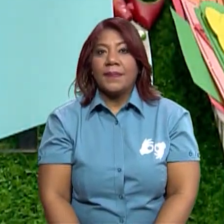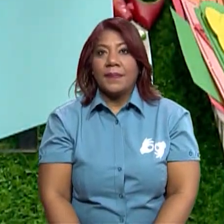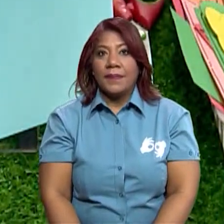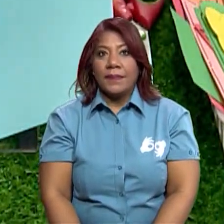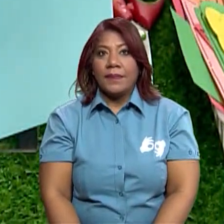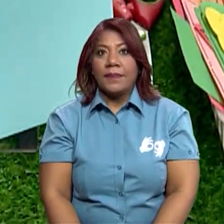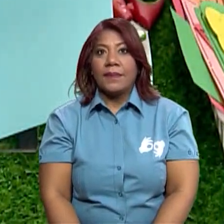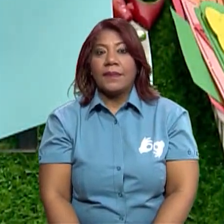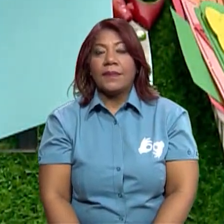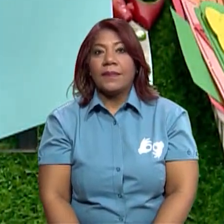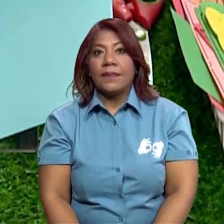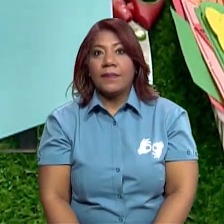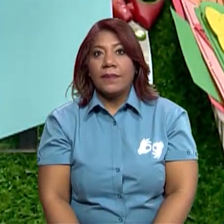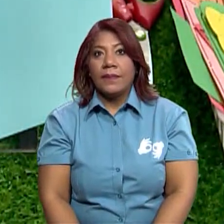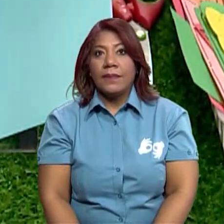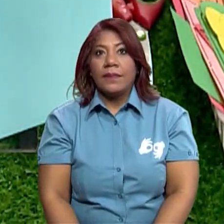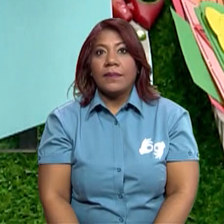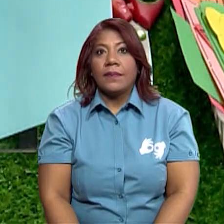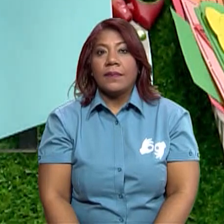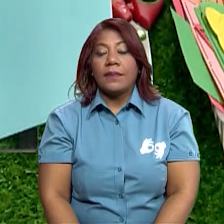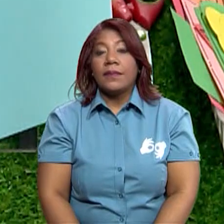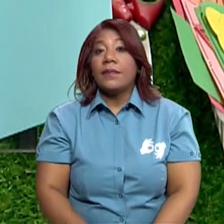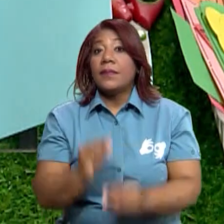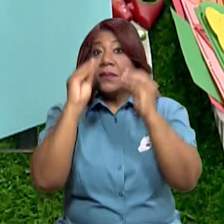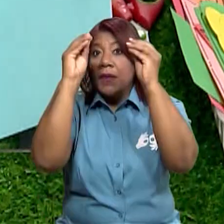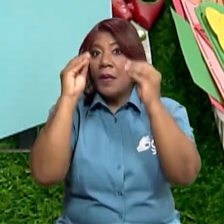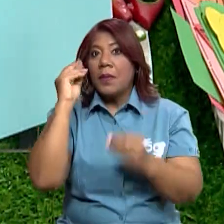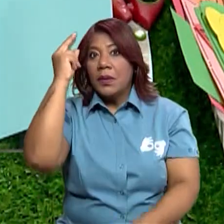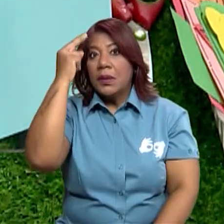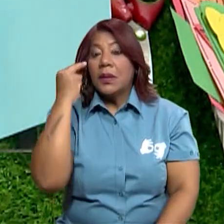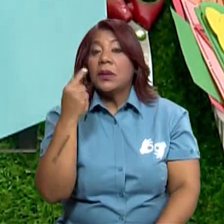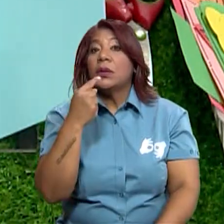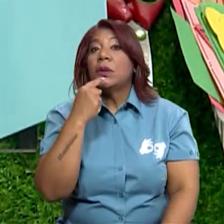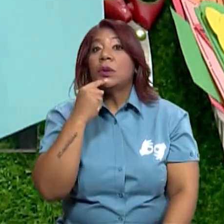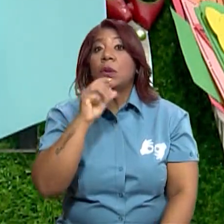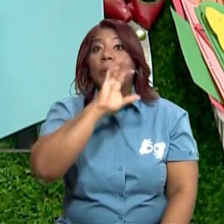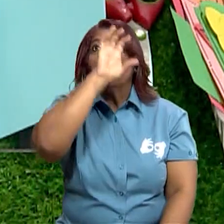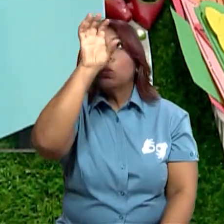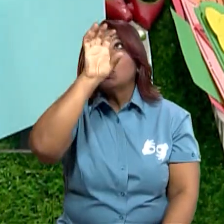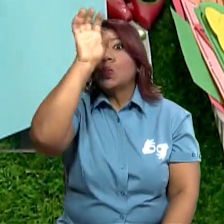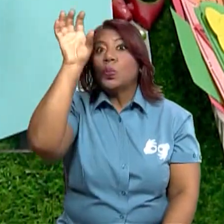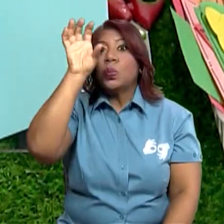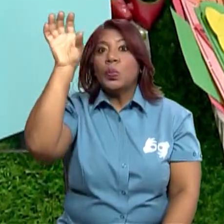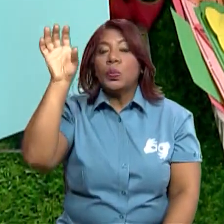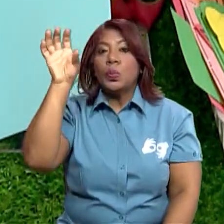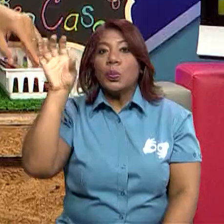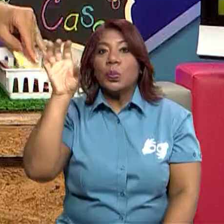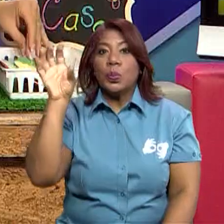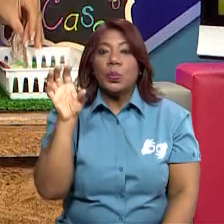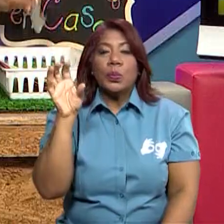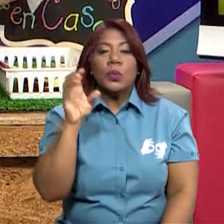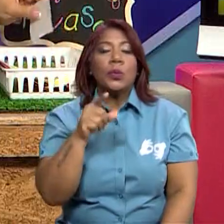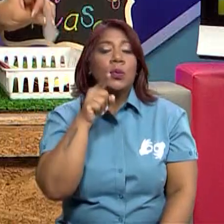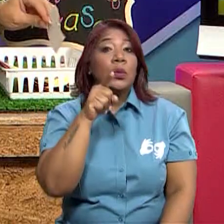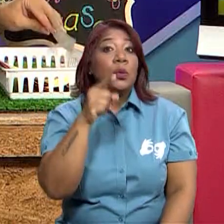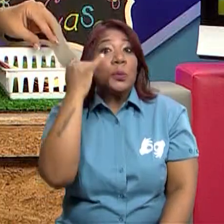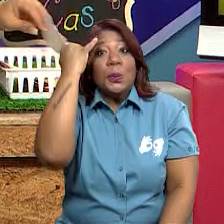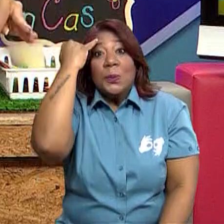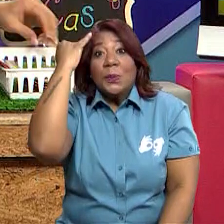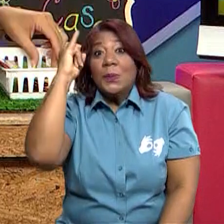aquí quise colocar de repente algunas nubecitas. También lo puedes realizar tú y colocar diferentes